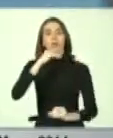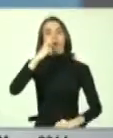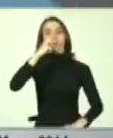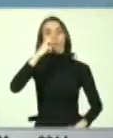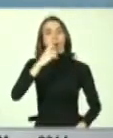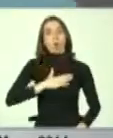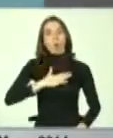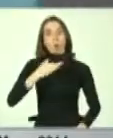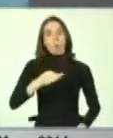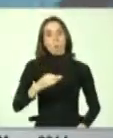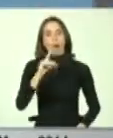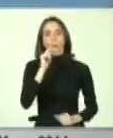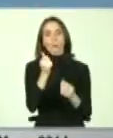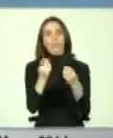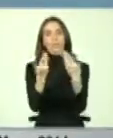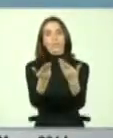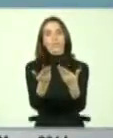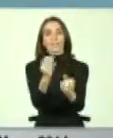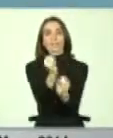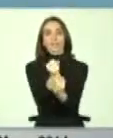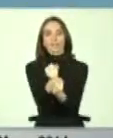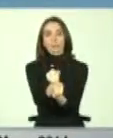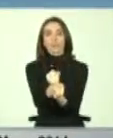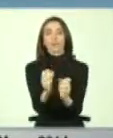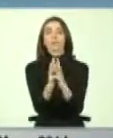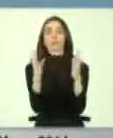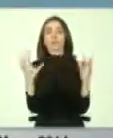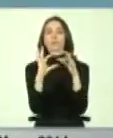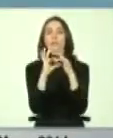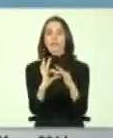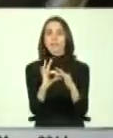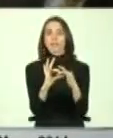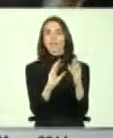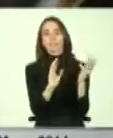Éxitos en el trabajo, muchas gracias. Gracias.